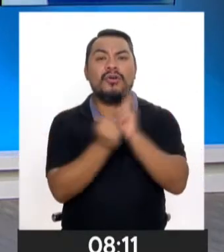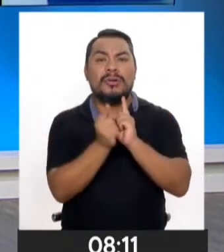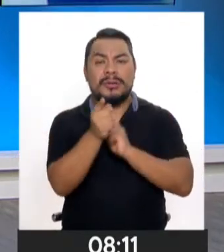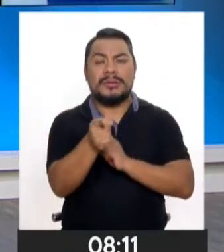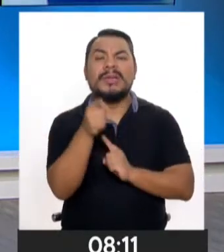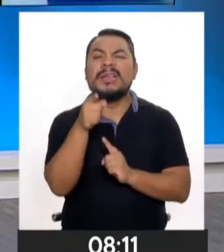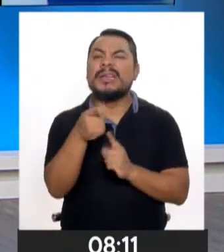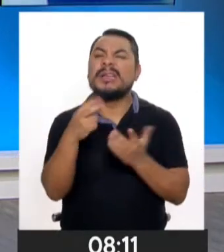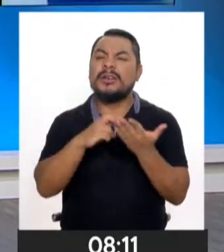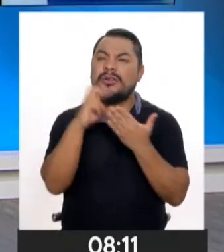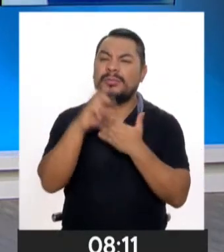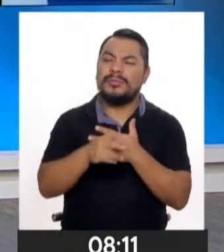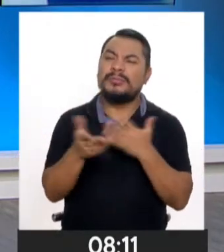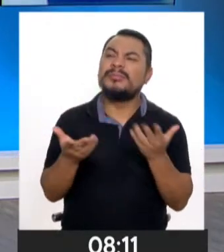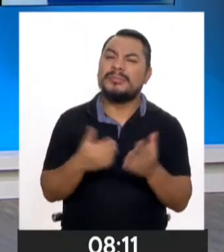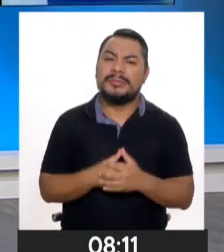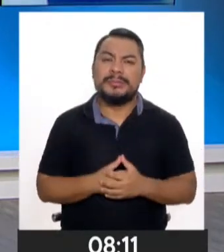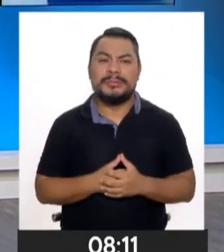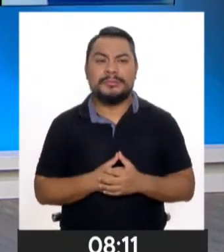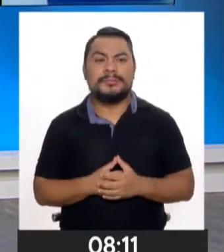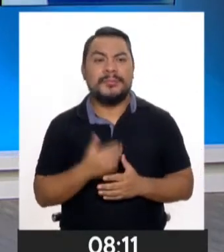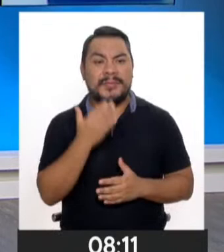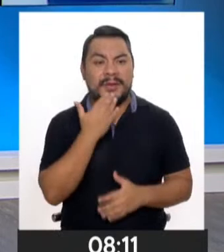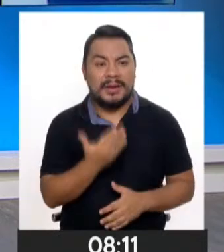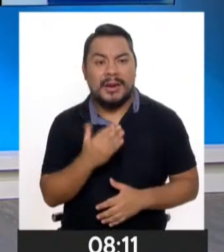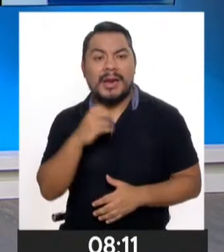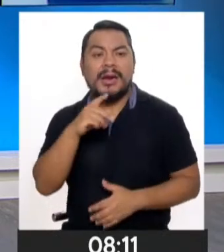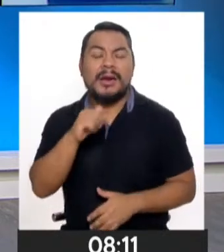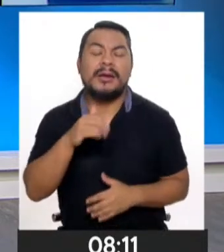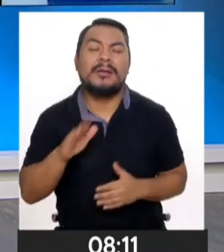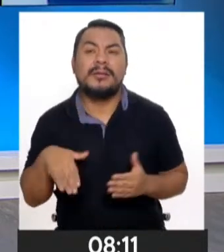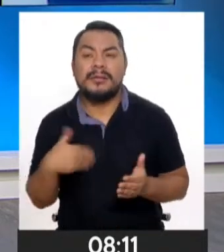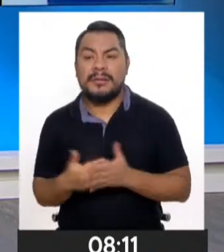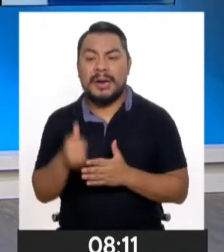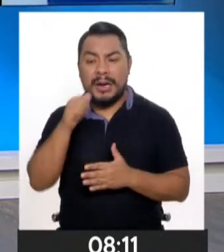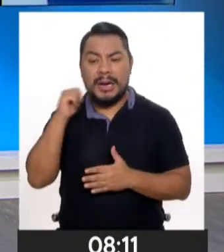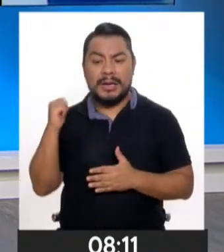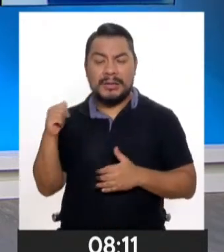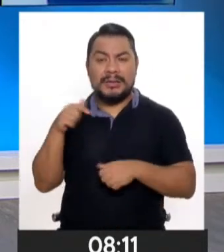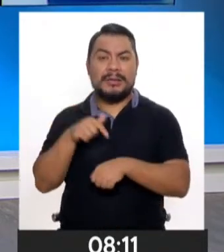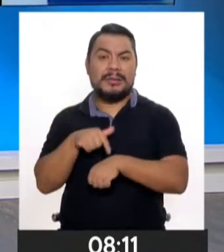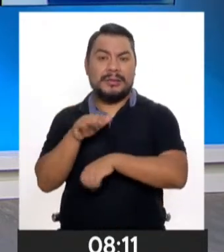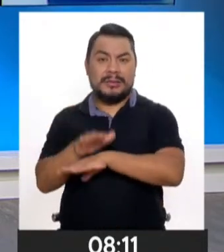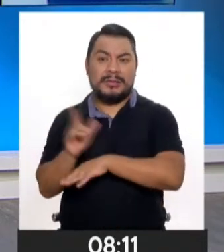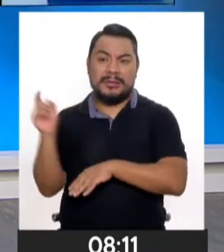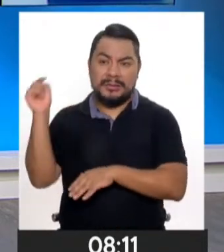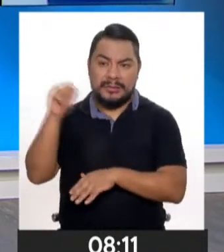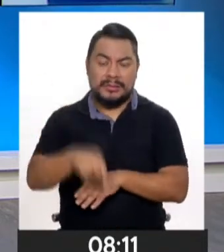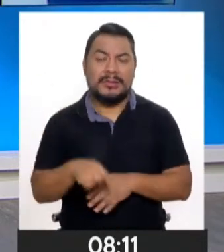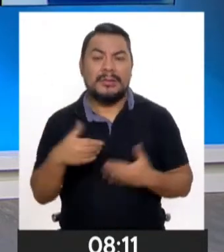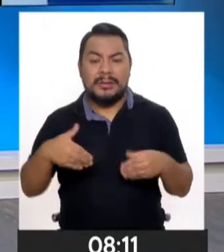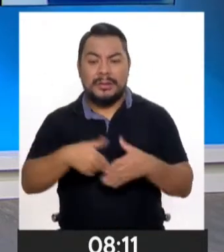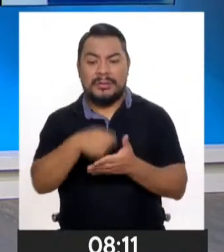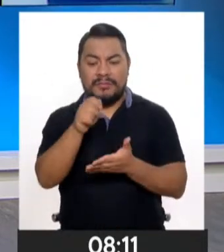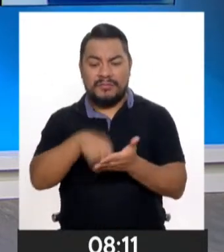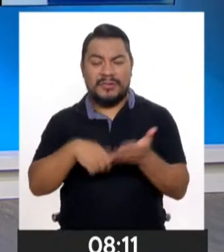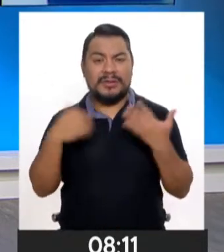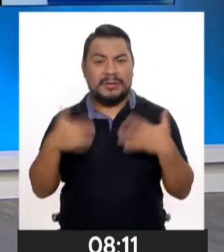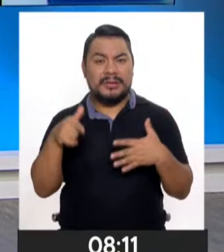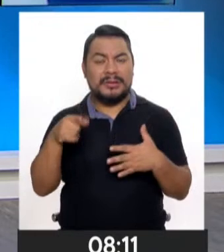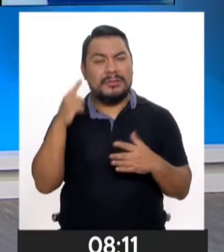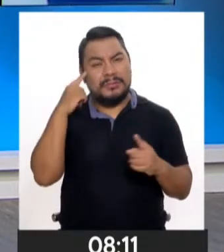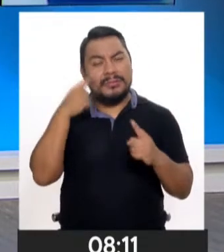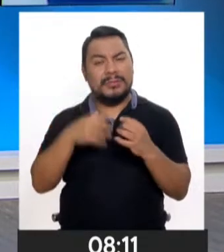busca esta iniciativa? Gracias, Carla. Hemos llegado ayer en la tarde, hemos escrito convenios. Nuestro objetivo es seguir